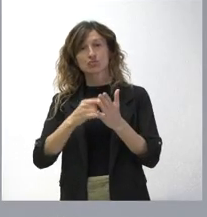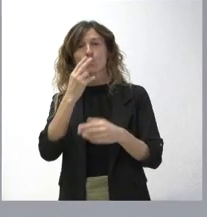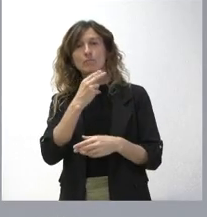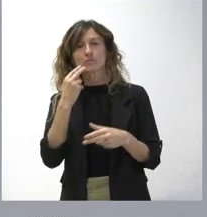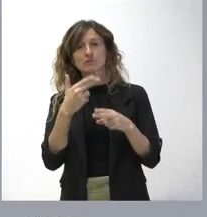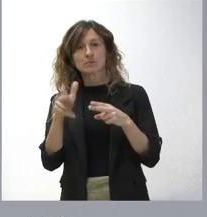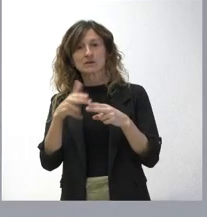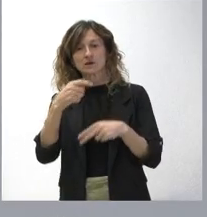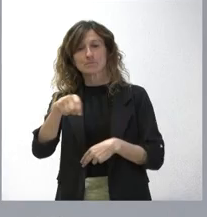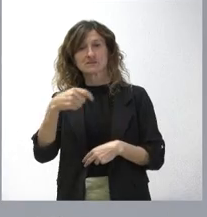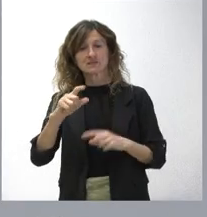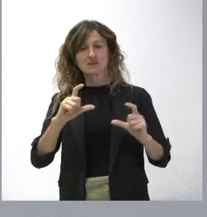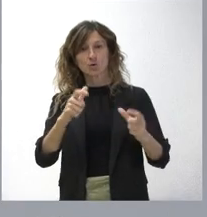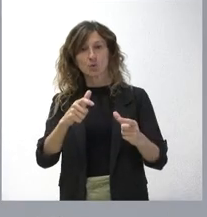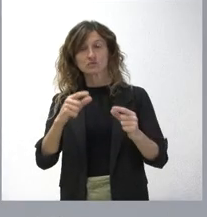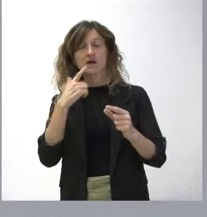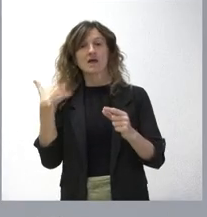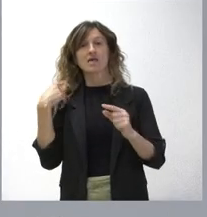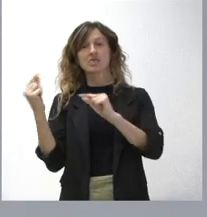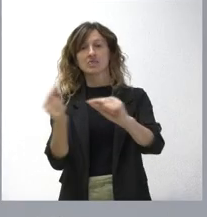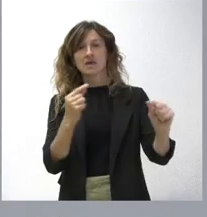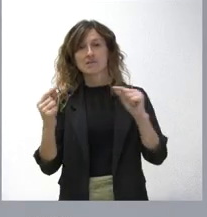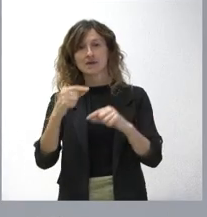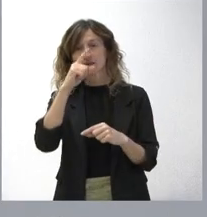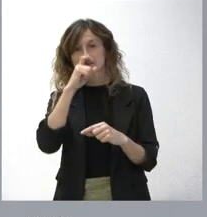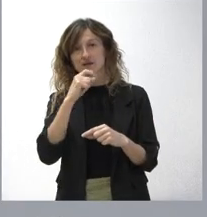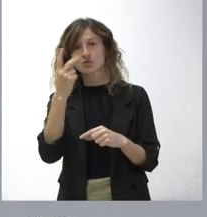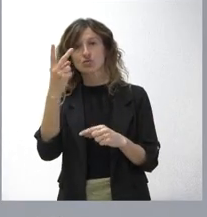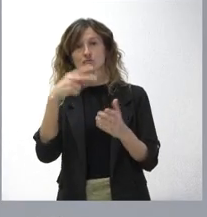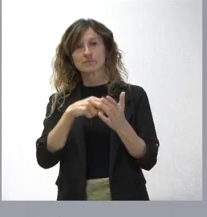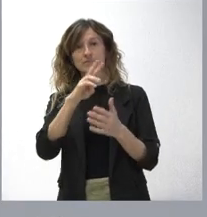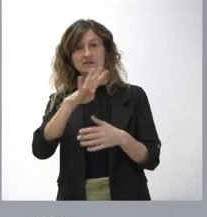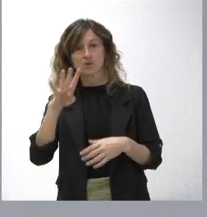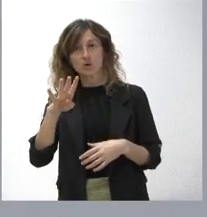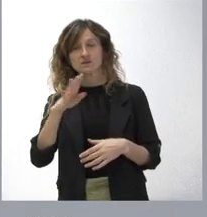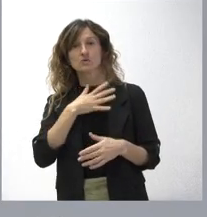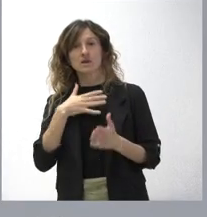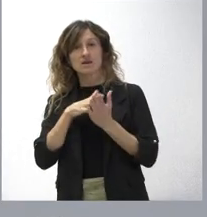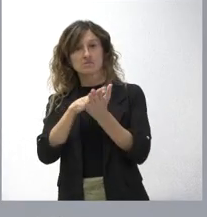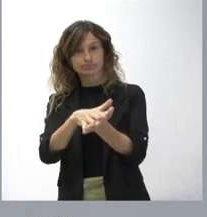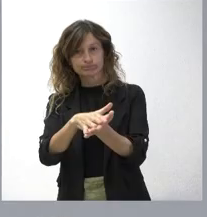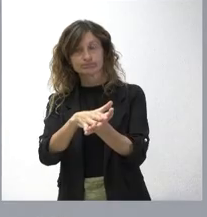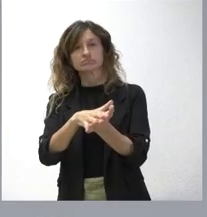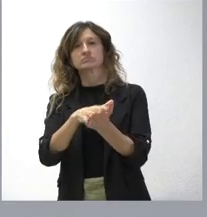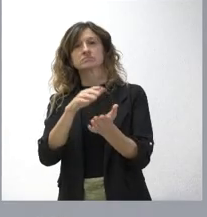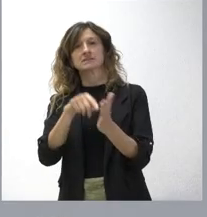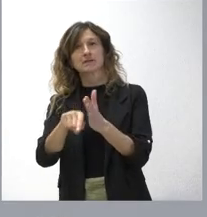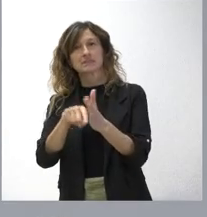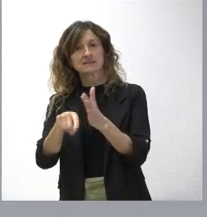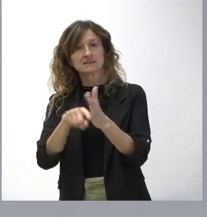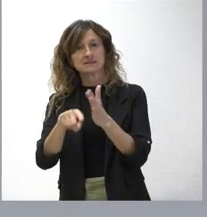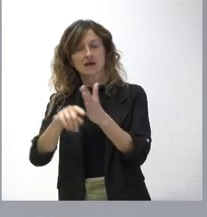presidente de la Junta en el debate de política general de este año 2024 de presentar y tramitar tal